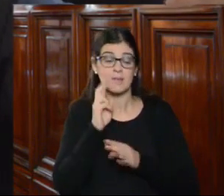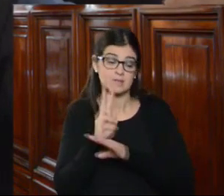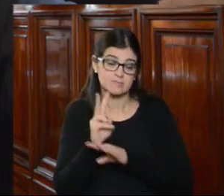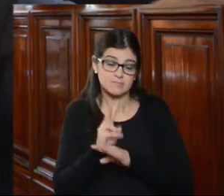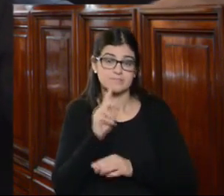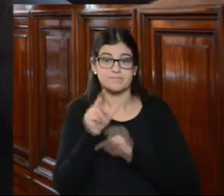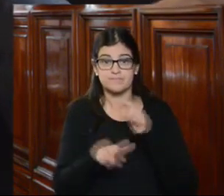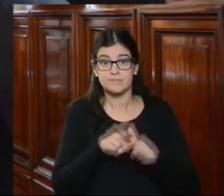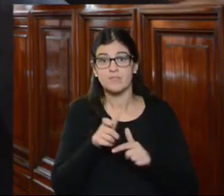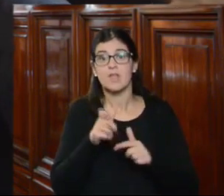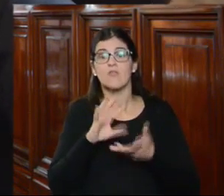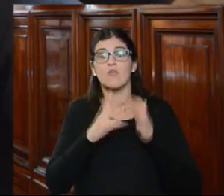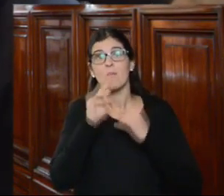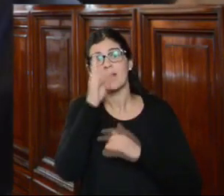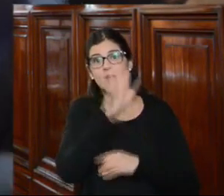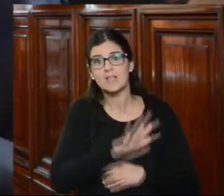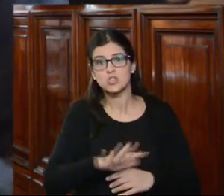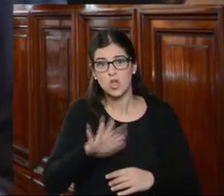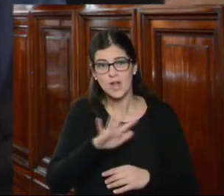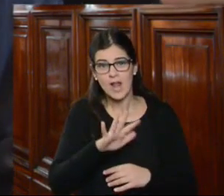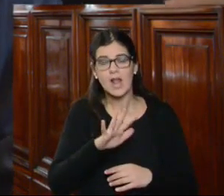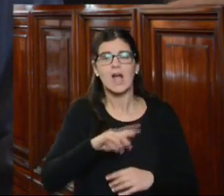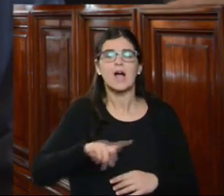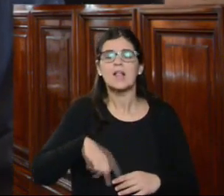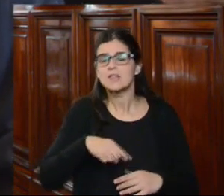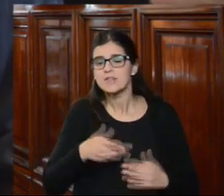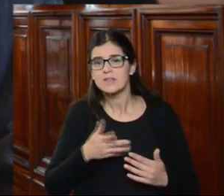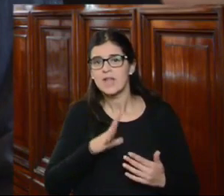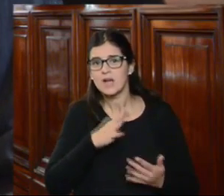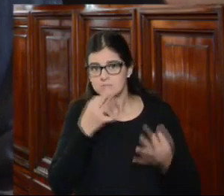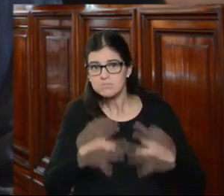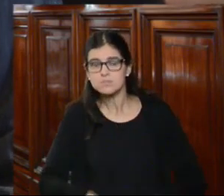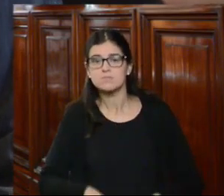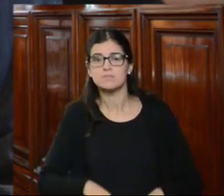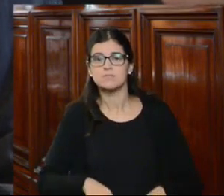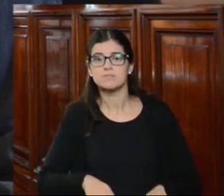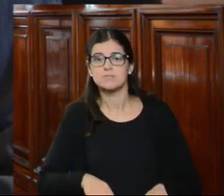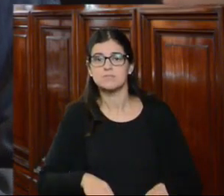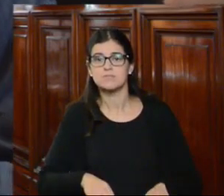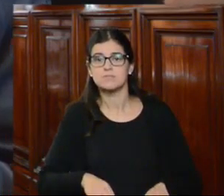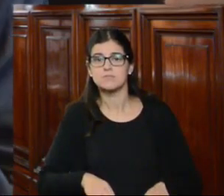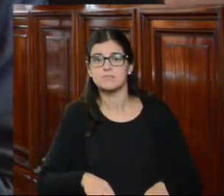pueblo de carácter nacional es decir hasta donde realmente están